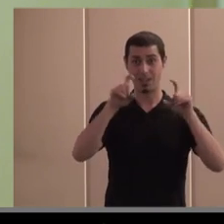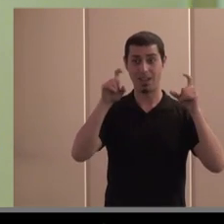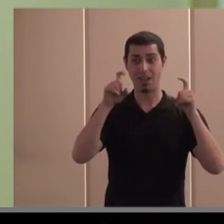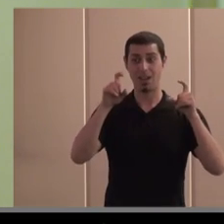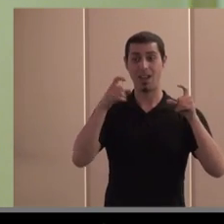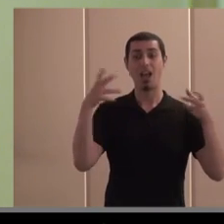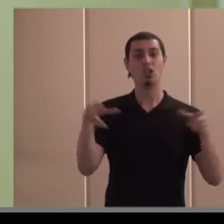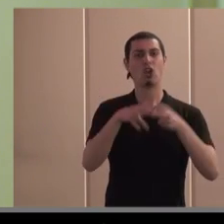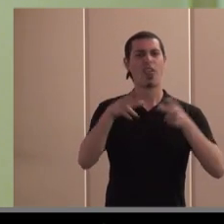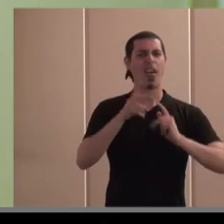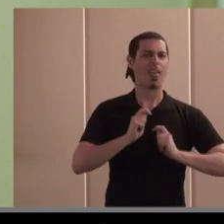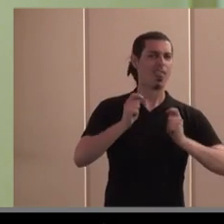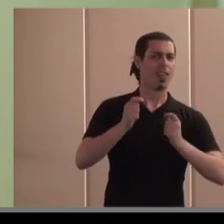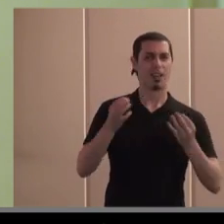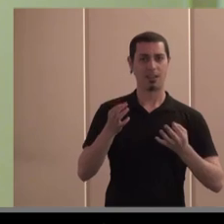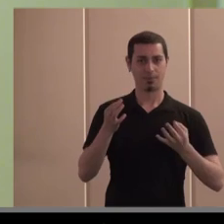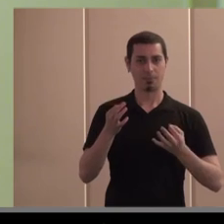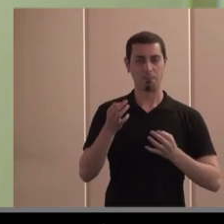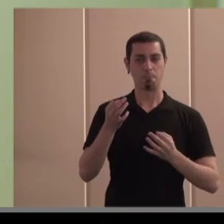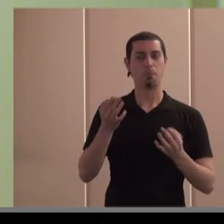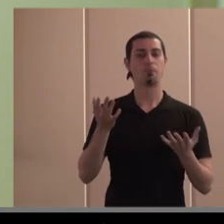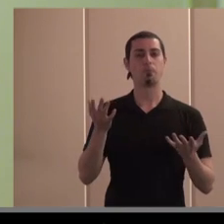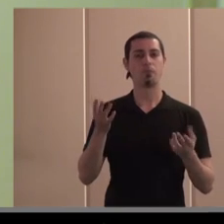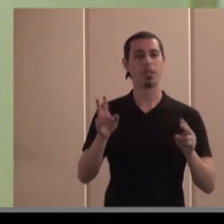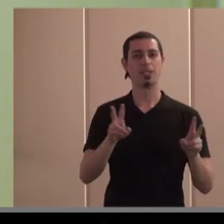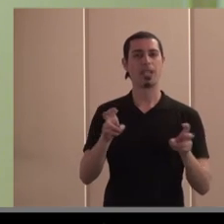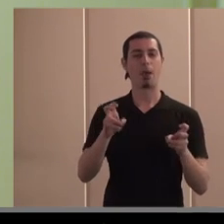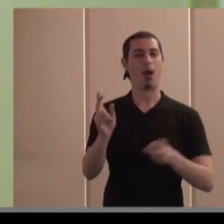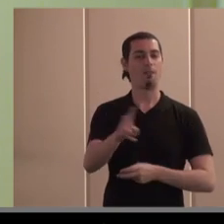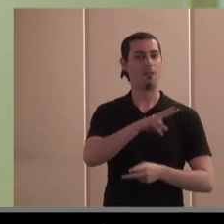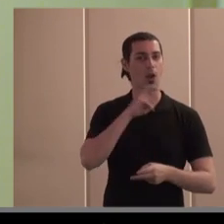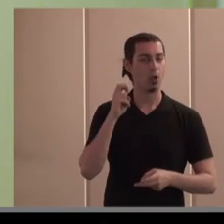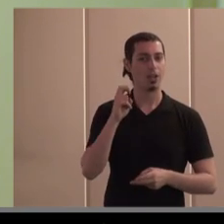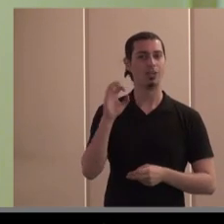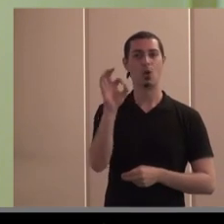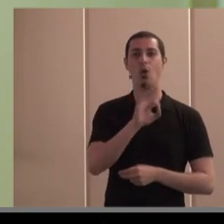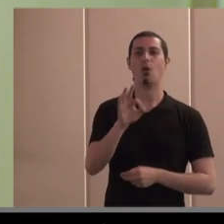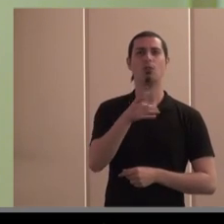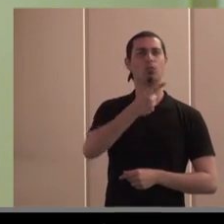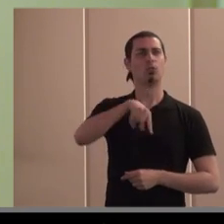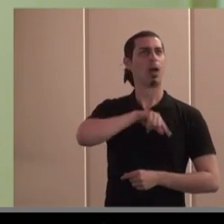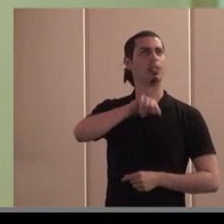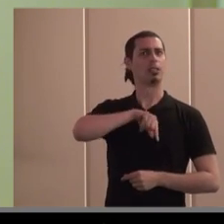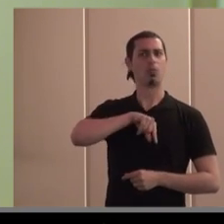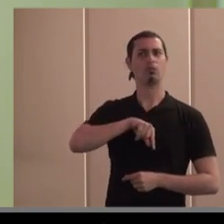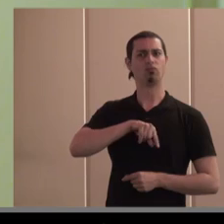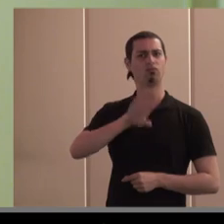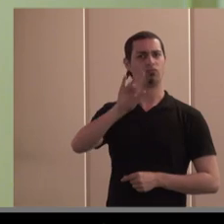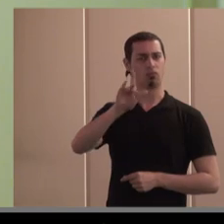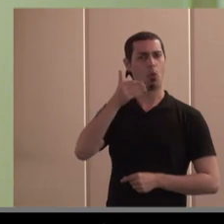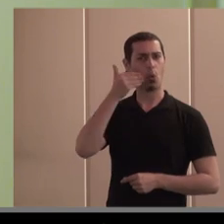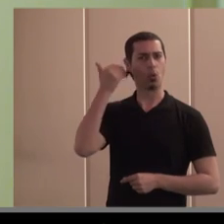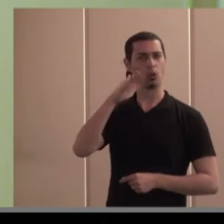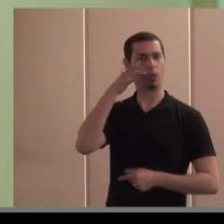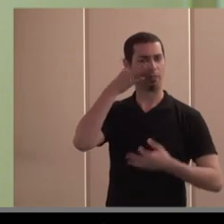aporta realmente a la sociedad en estos momentos vale cuáles son los valores o de lo que nos podemos sentir realmente orgullosos como